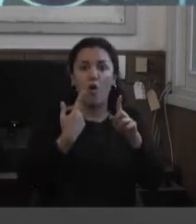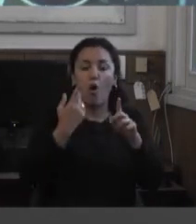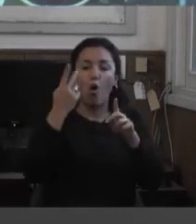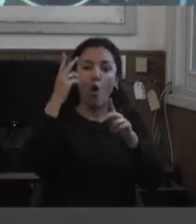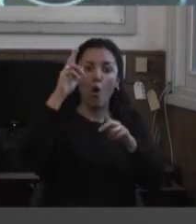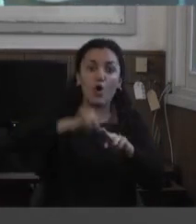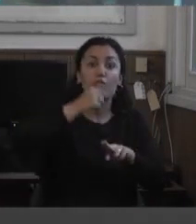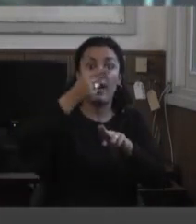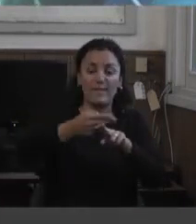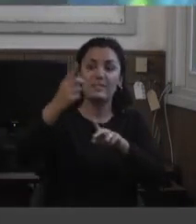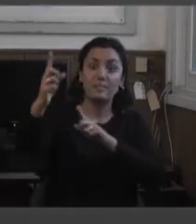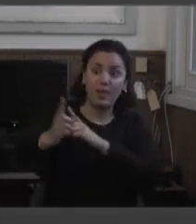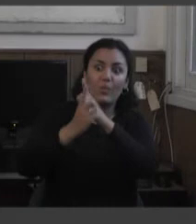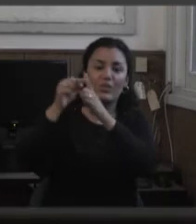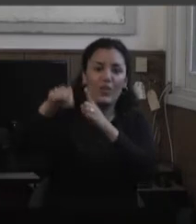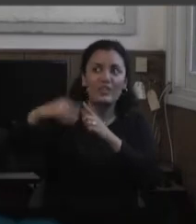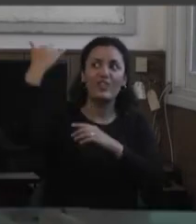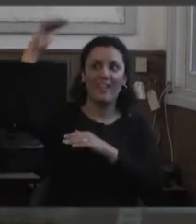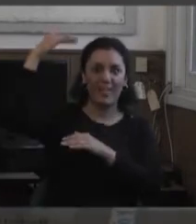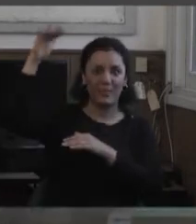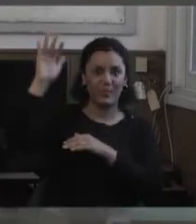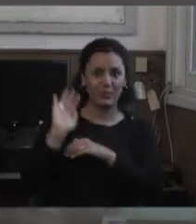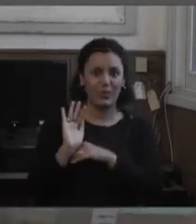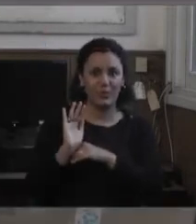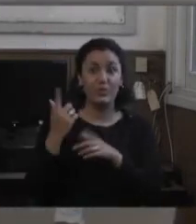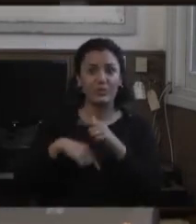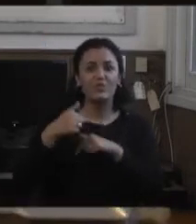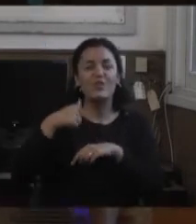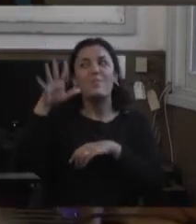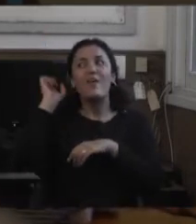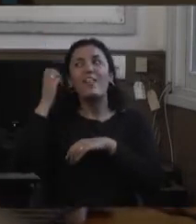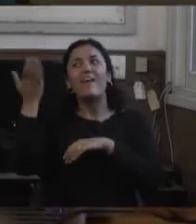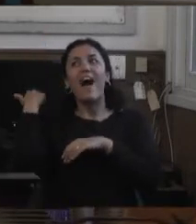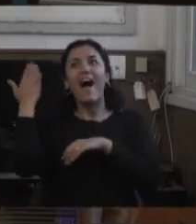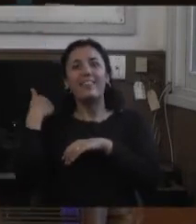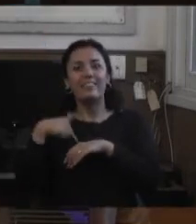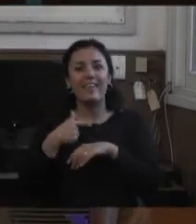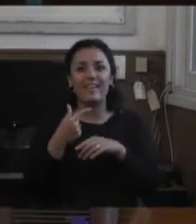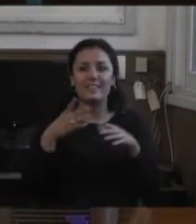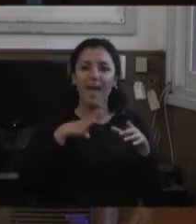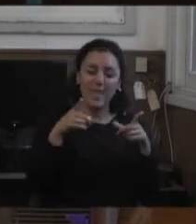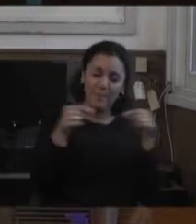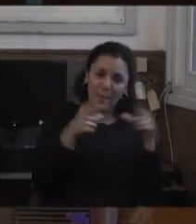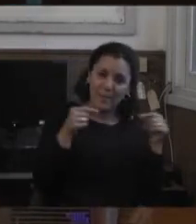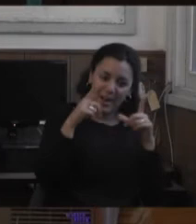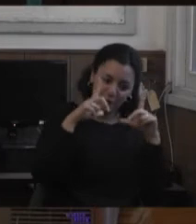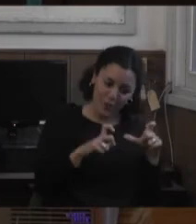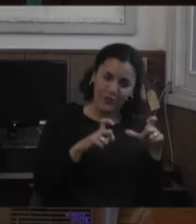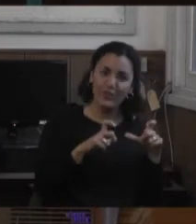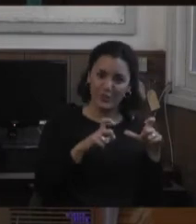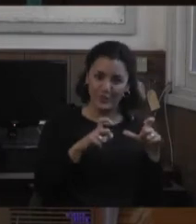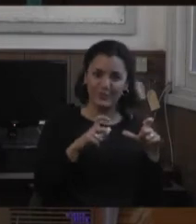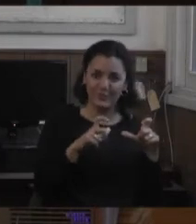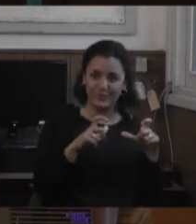y yo recordaba que los conocía que tenía fotos pero foto papel no como el celular de ahora es decir uno trabajaba